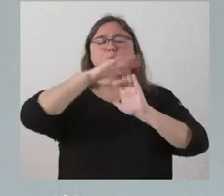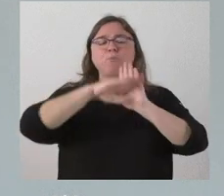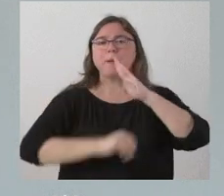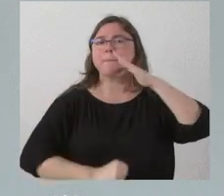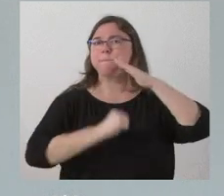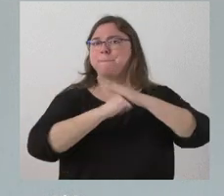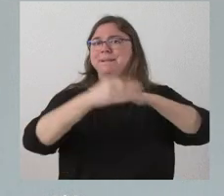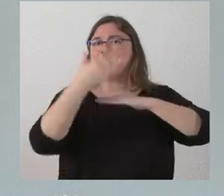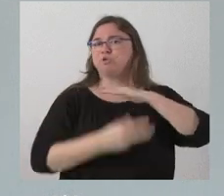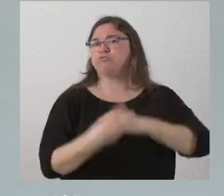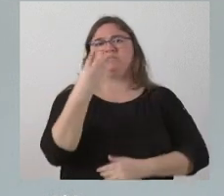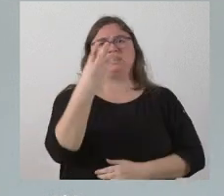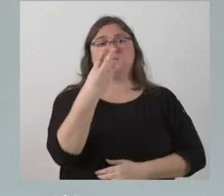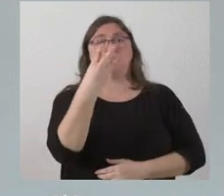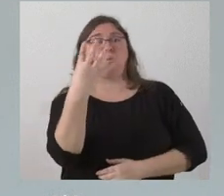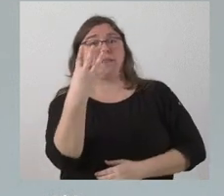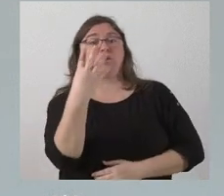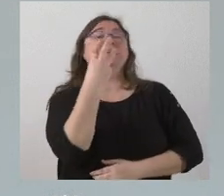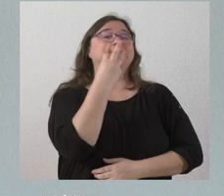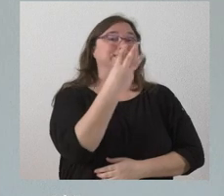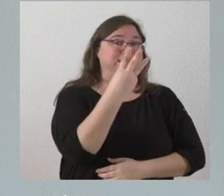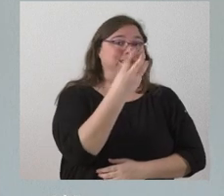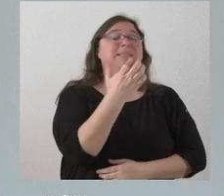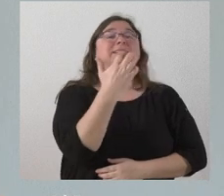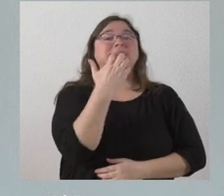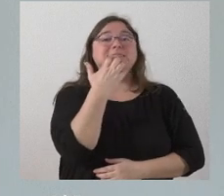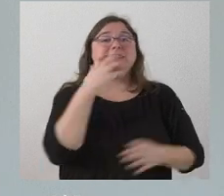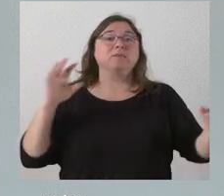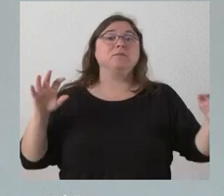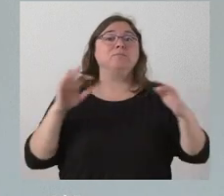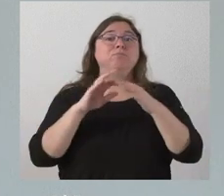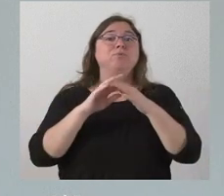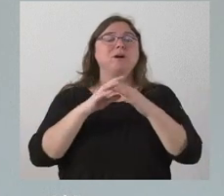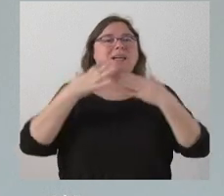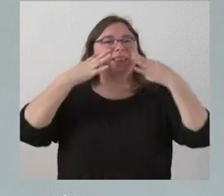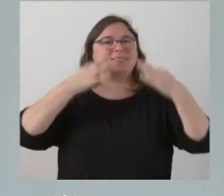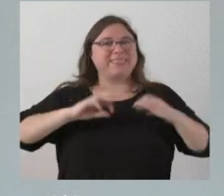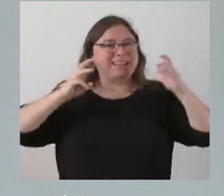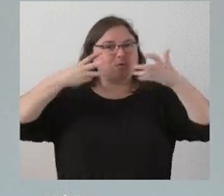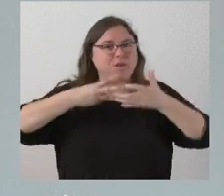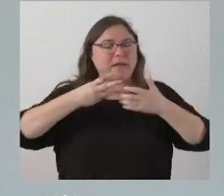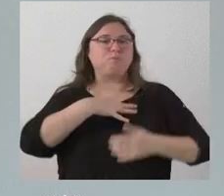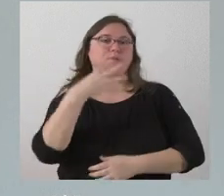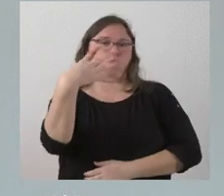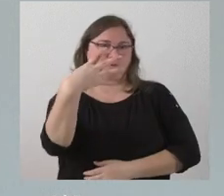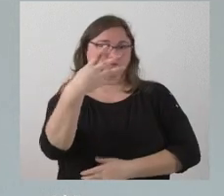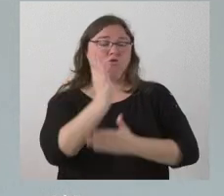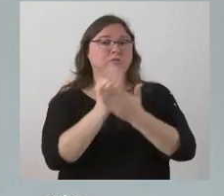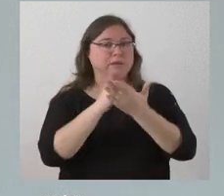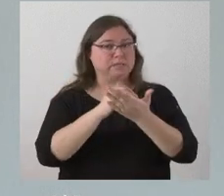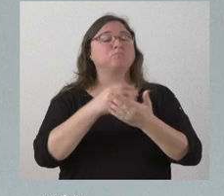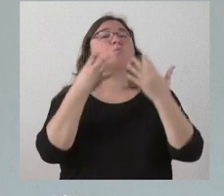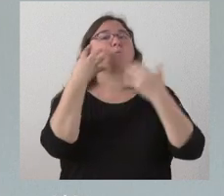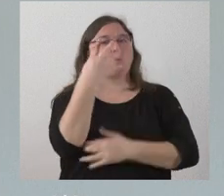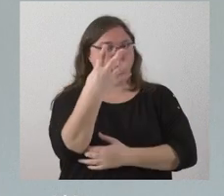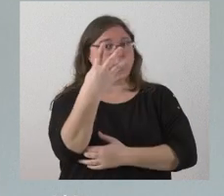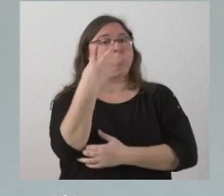era tres o cuatro si uno de esos programas estaba asociado a la ciberseguridad. Castilla y León presentó cuatro programas y los cuatro han